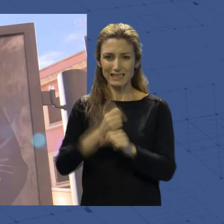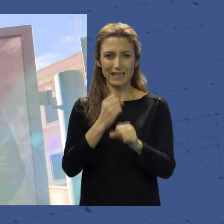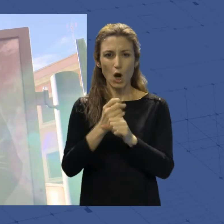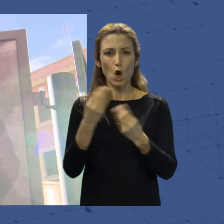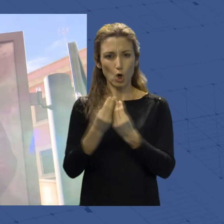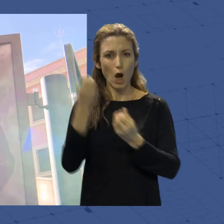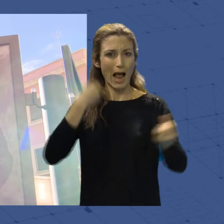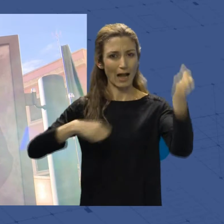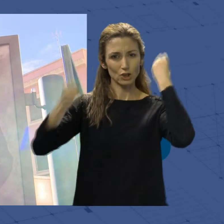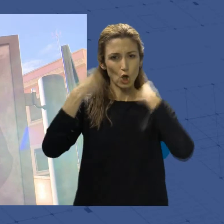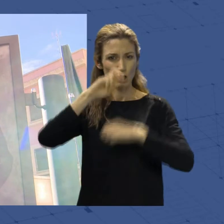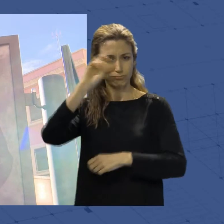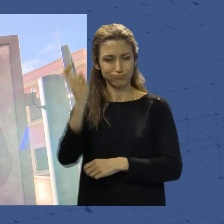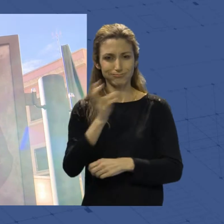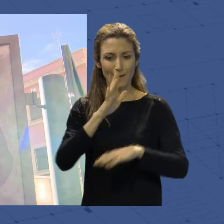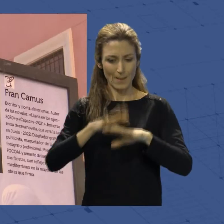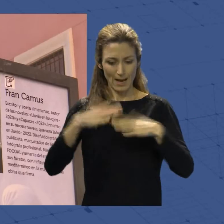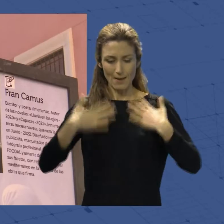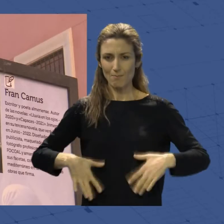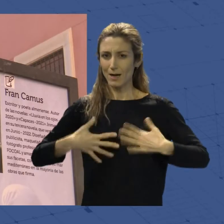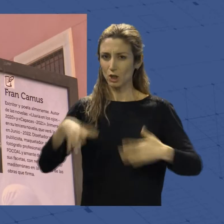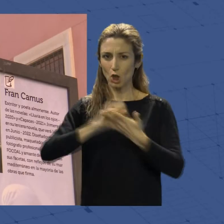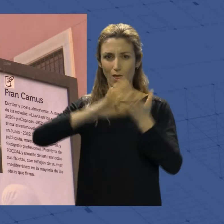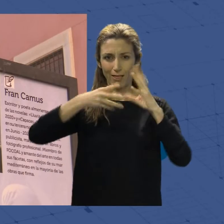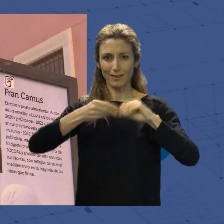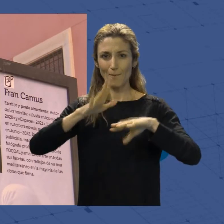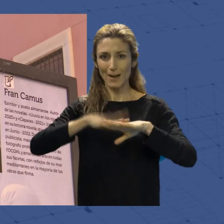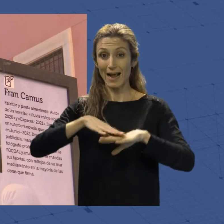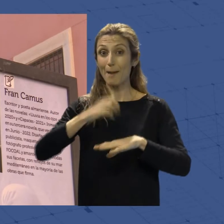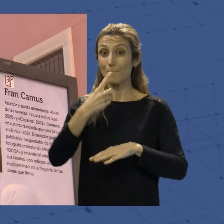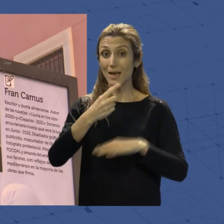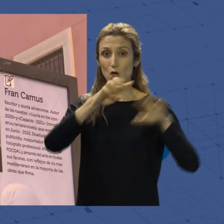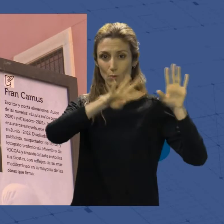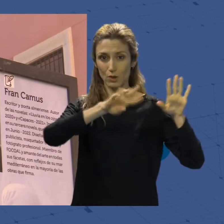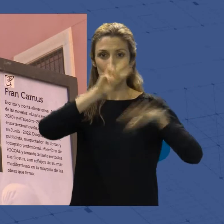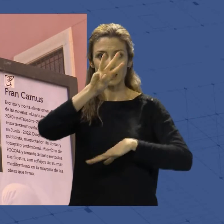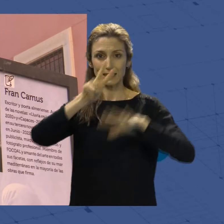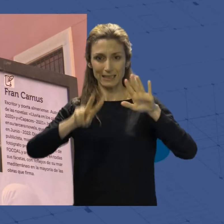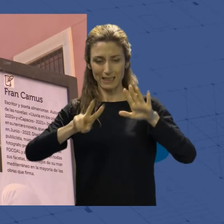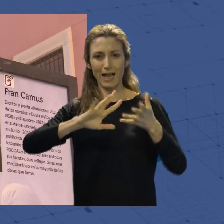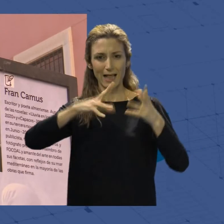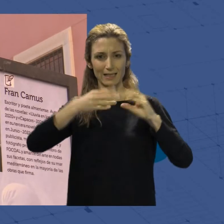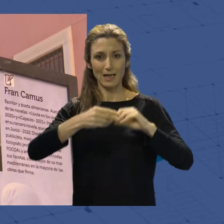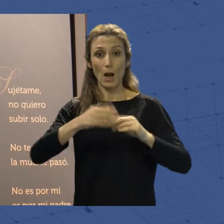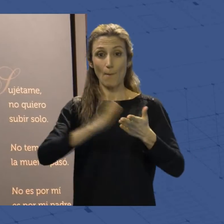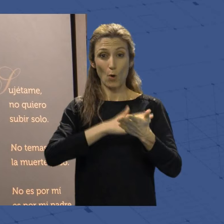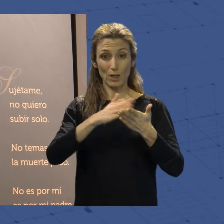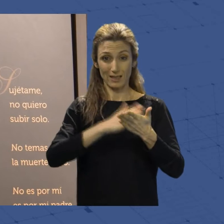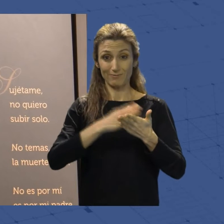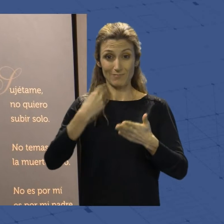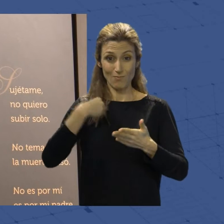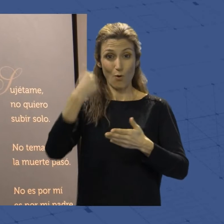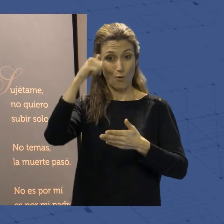la dirección y el atrezo para recrear la vida de 1937. Los textos del poeta Frank Camus aportan